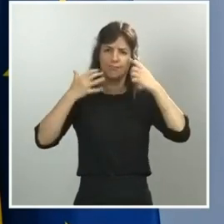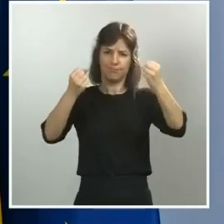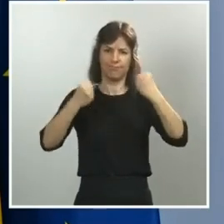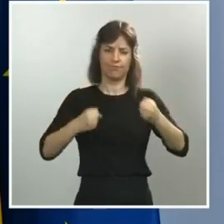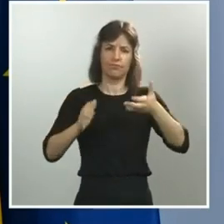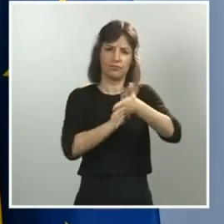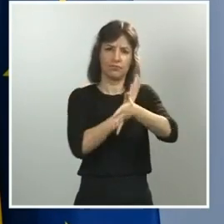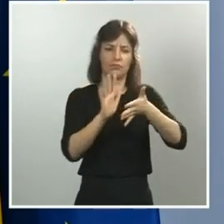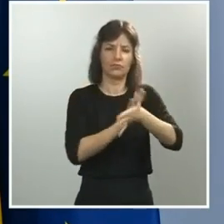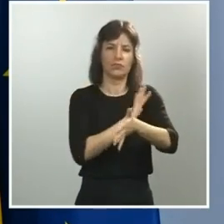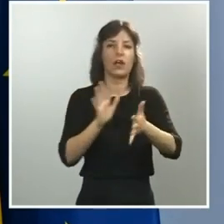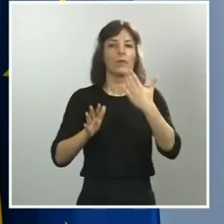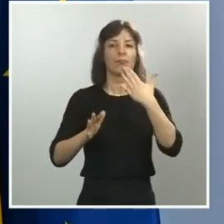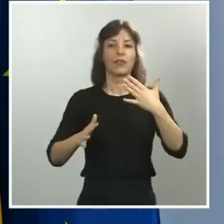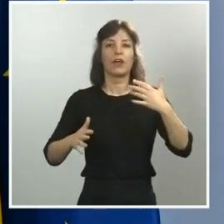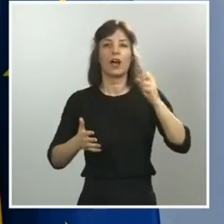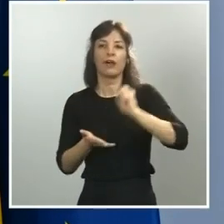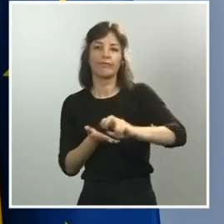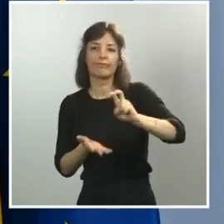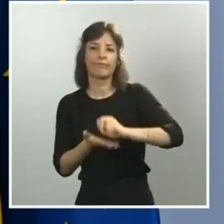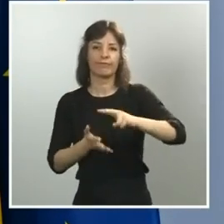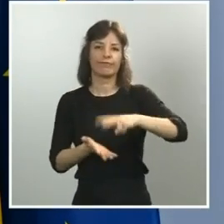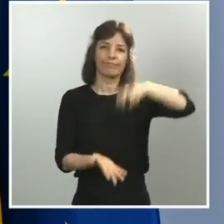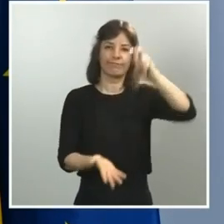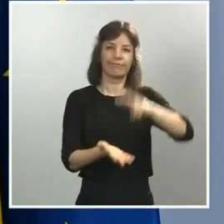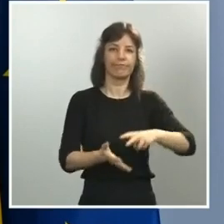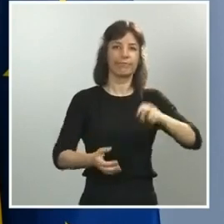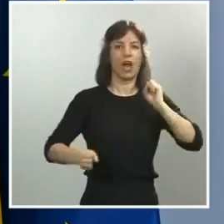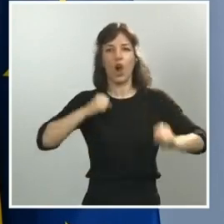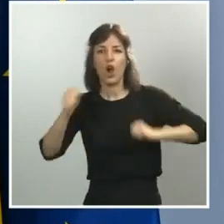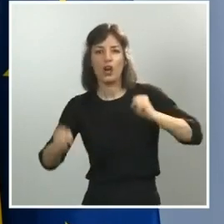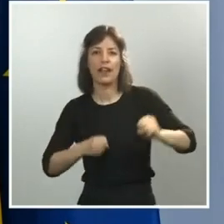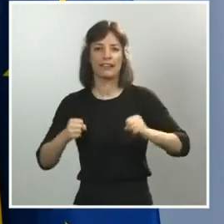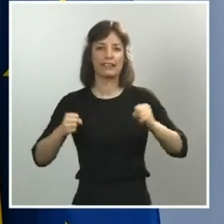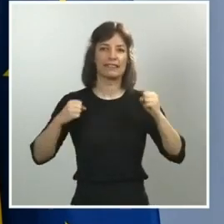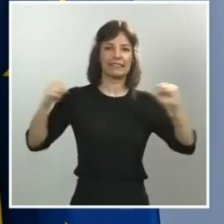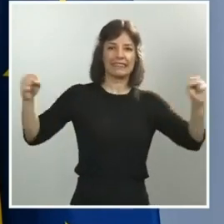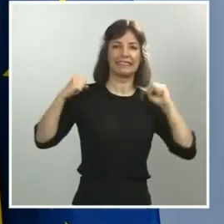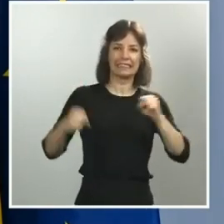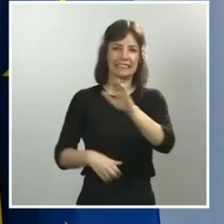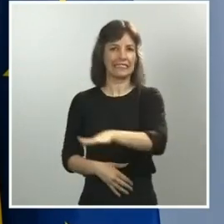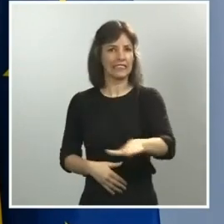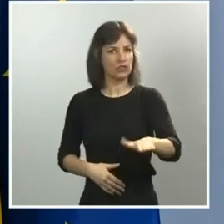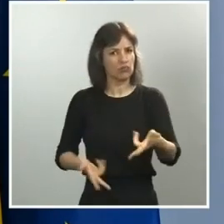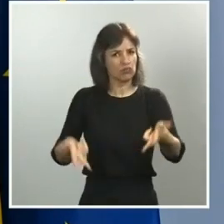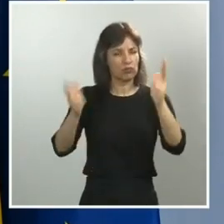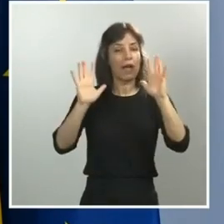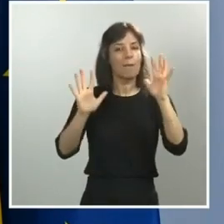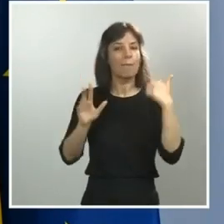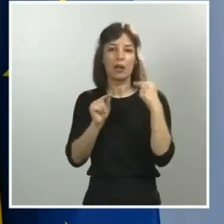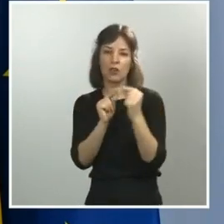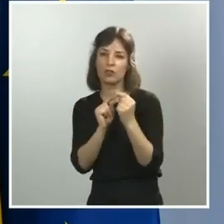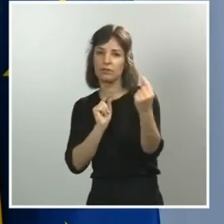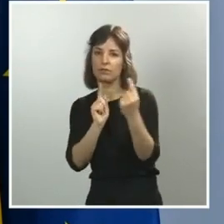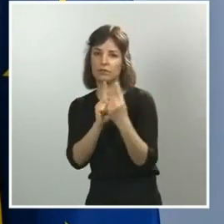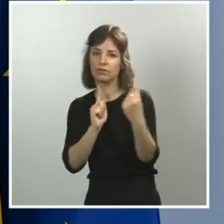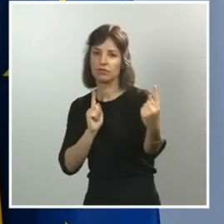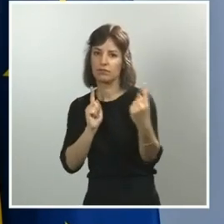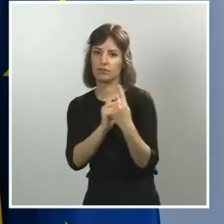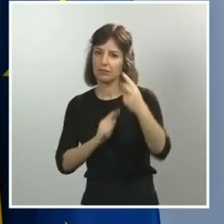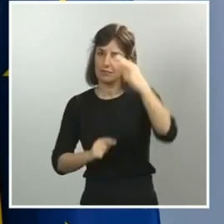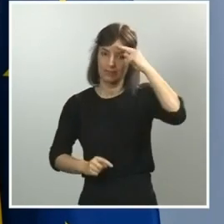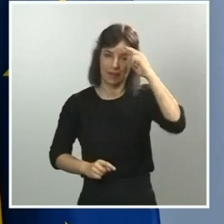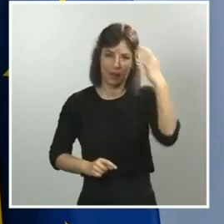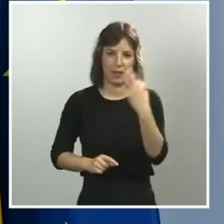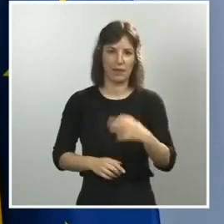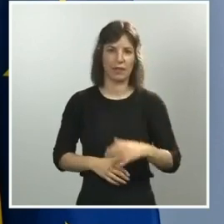correr, saltar, hacer ejercicio a los niños, siempre respetando estas condiciones de distanciamiento social. Podrán salir con sus